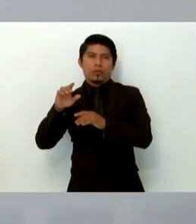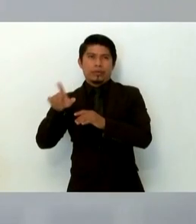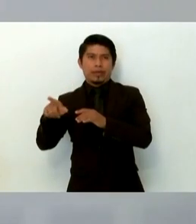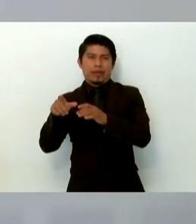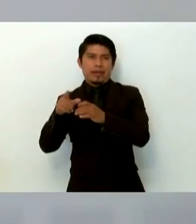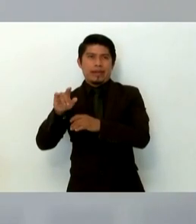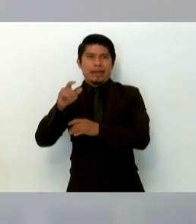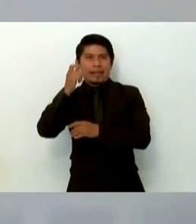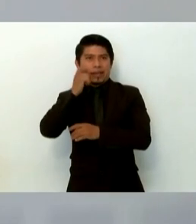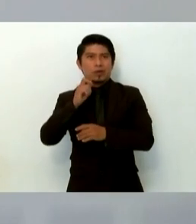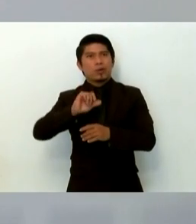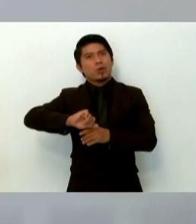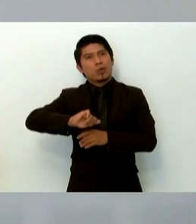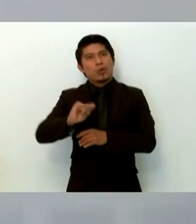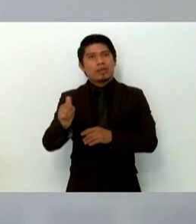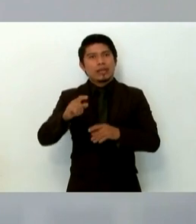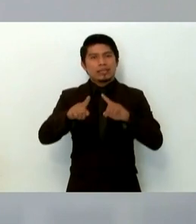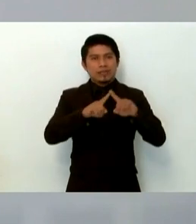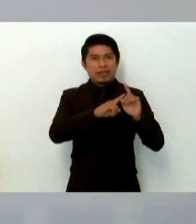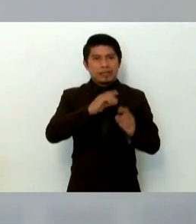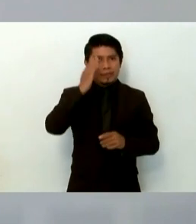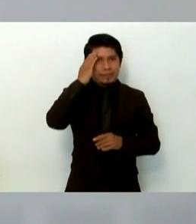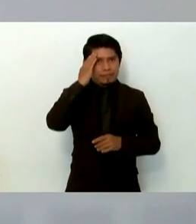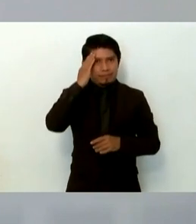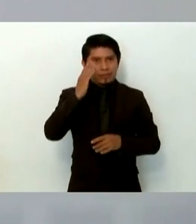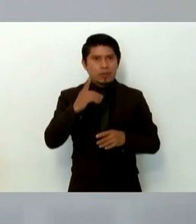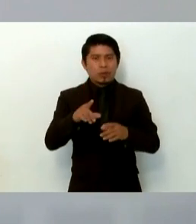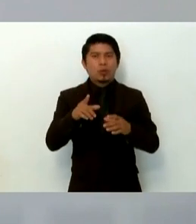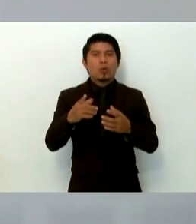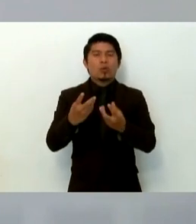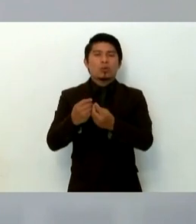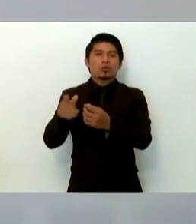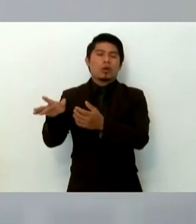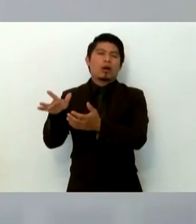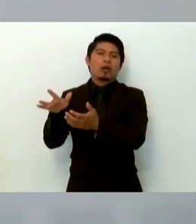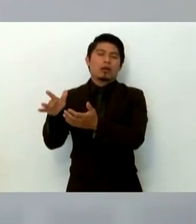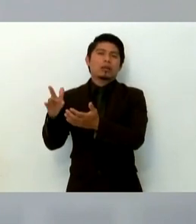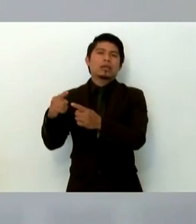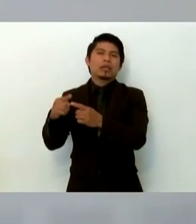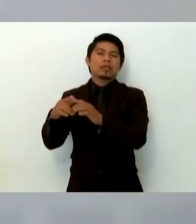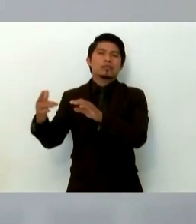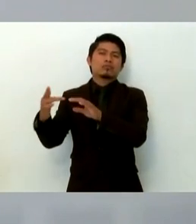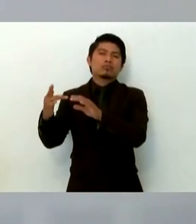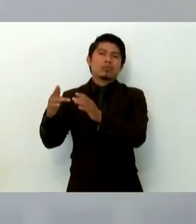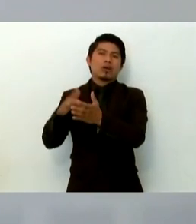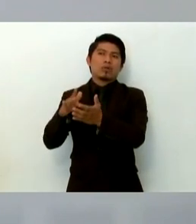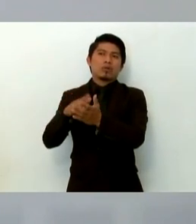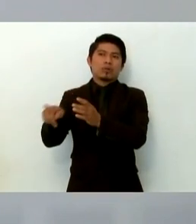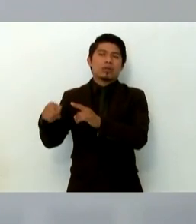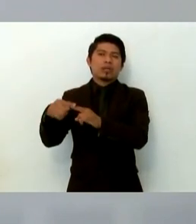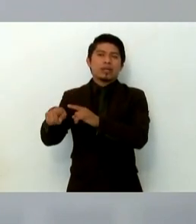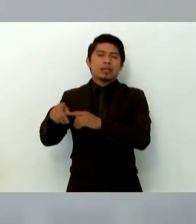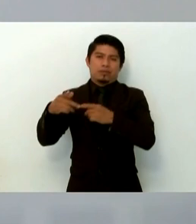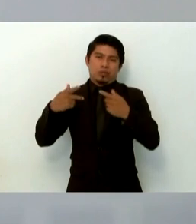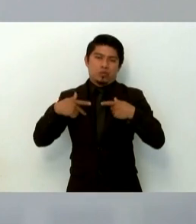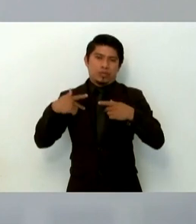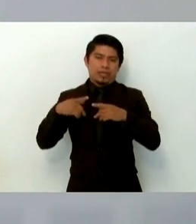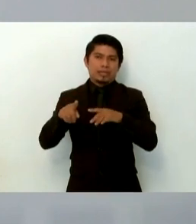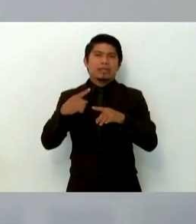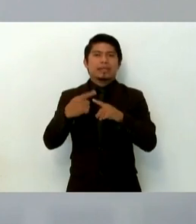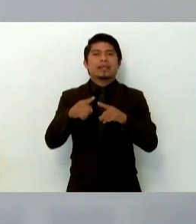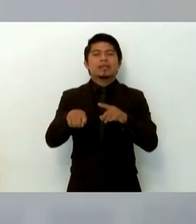y otras altas autoridades coludidas con los perpetradores de la desaparición